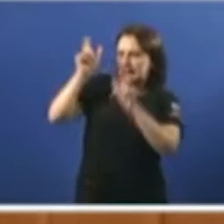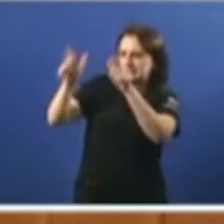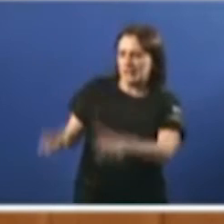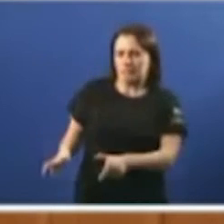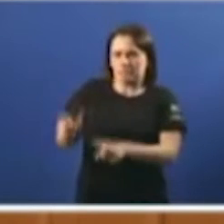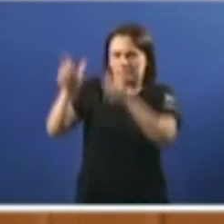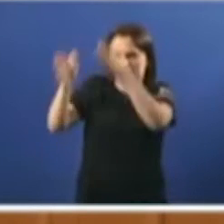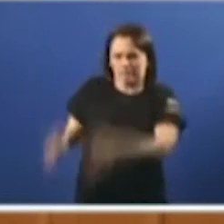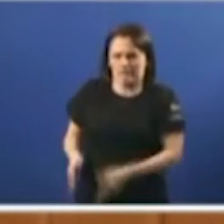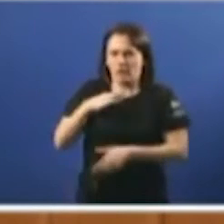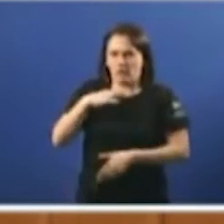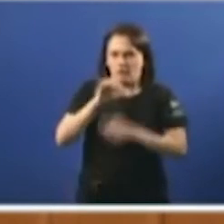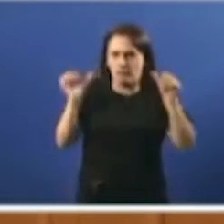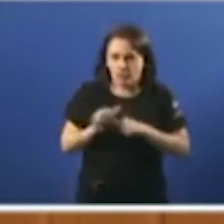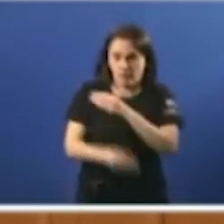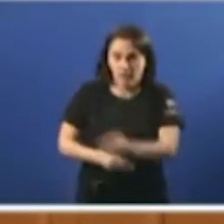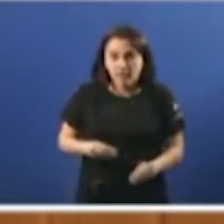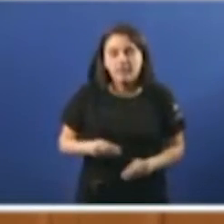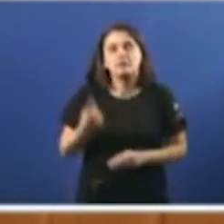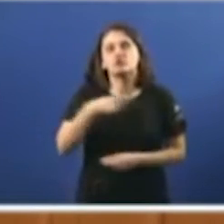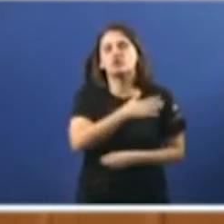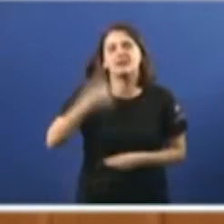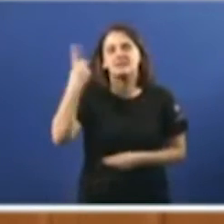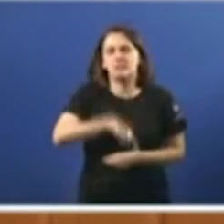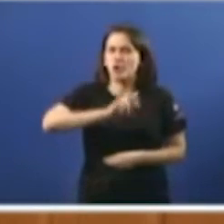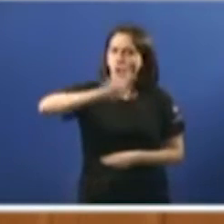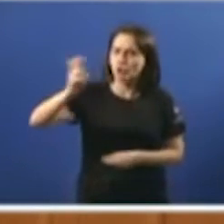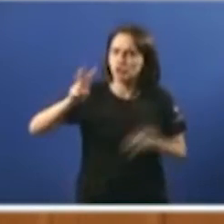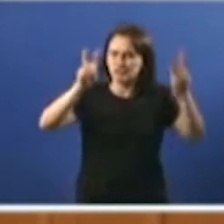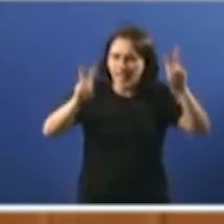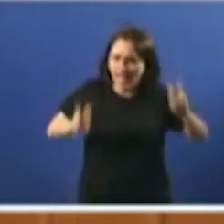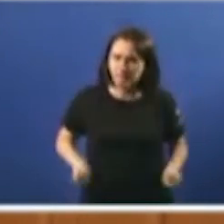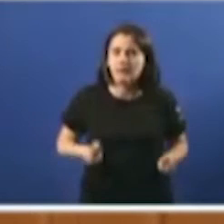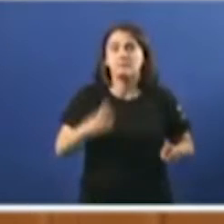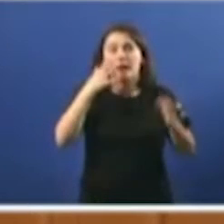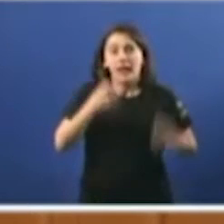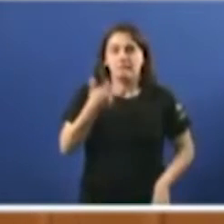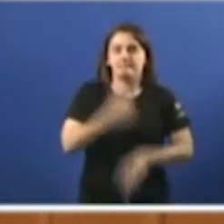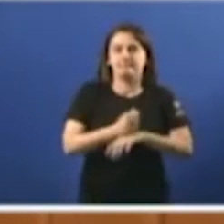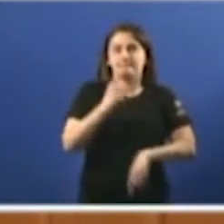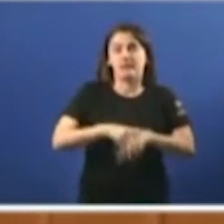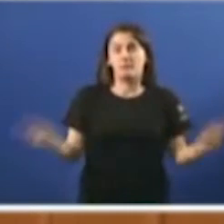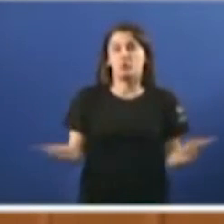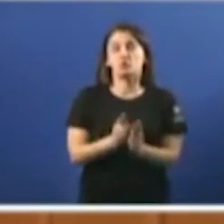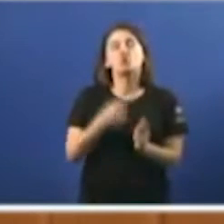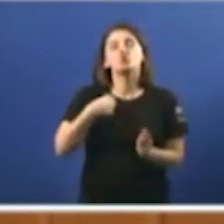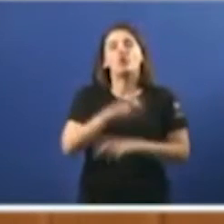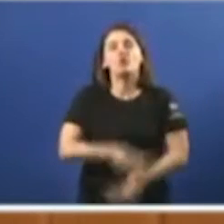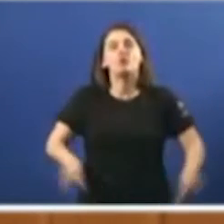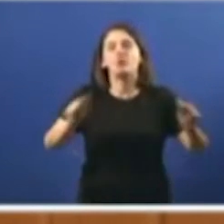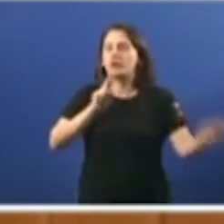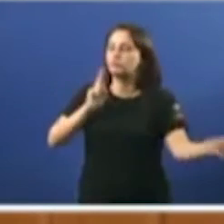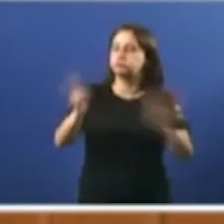esta cámara. Dende logo sería desexable abordar moitas outras cuestións deste informe. Mais o tempo apremia polo que rematarei